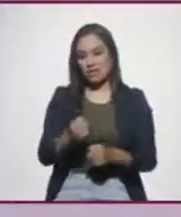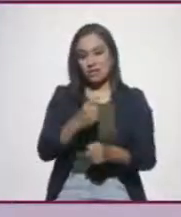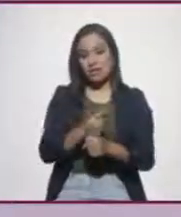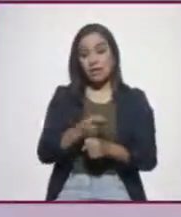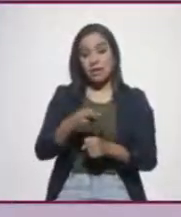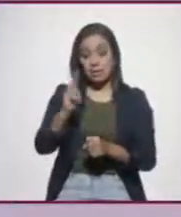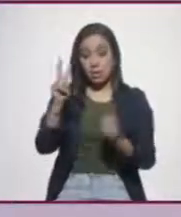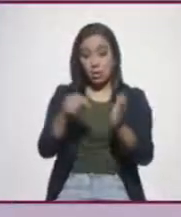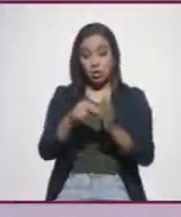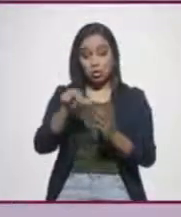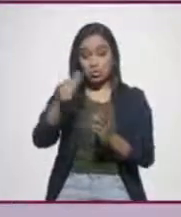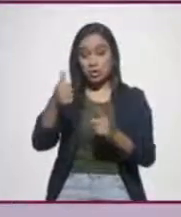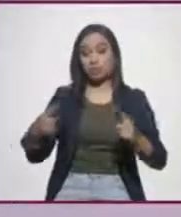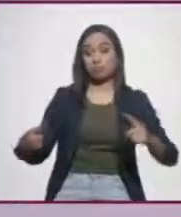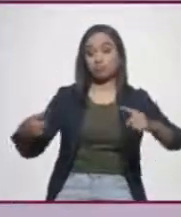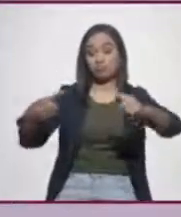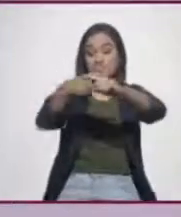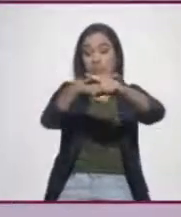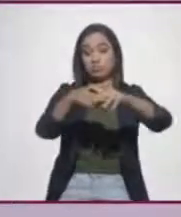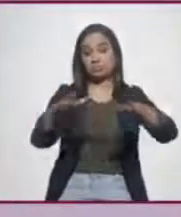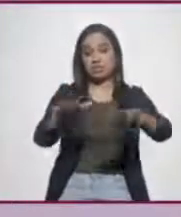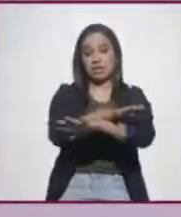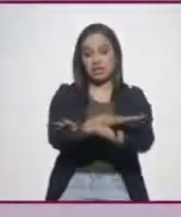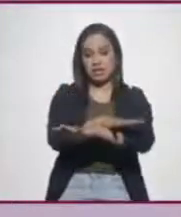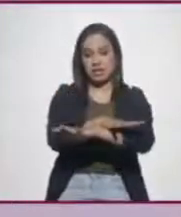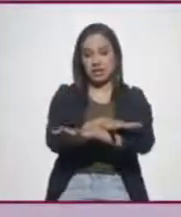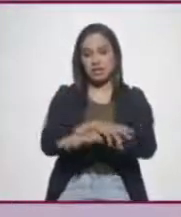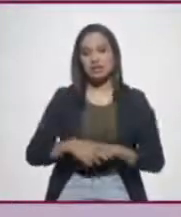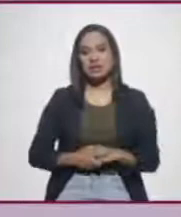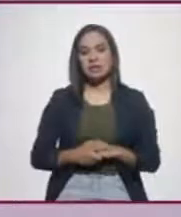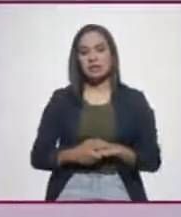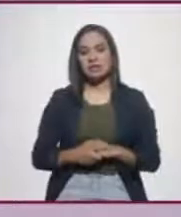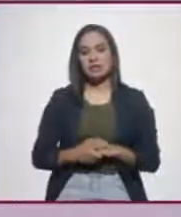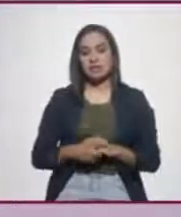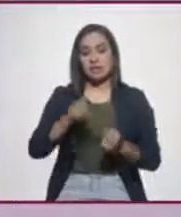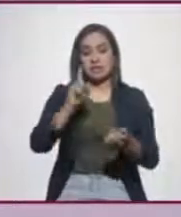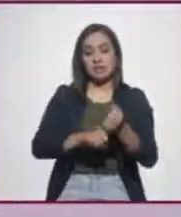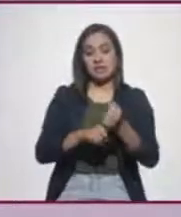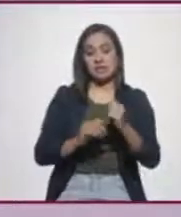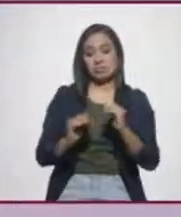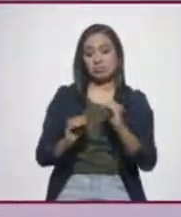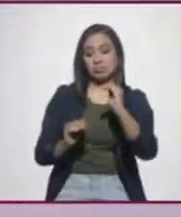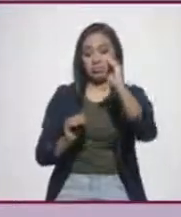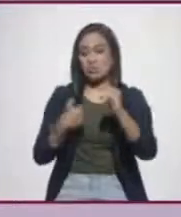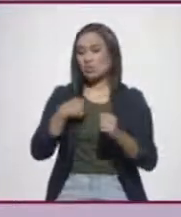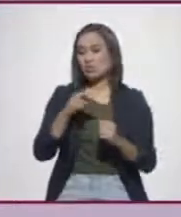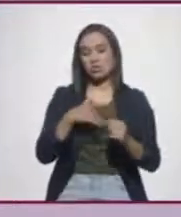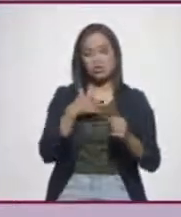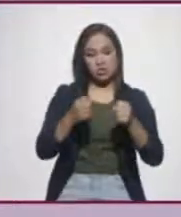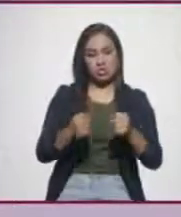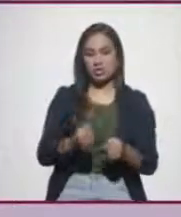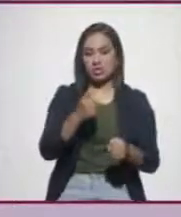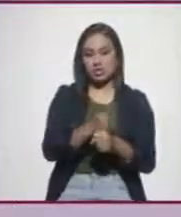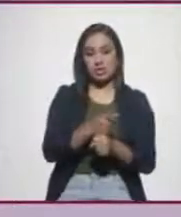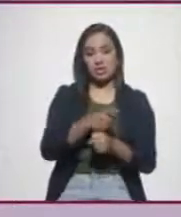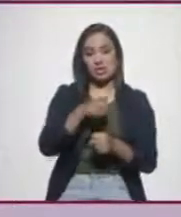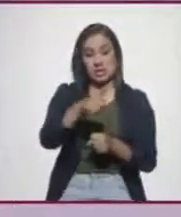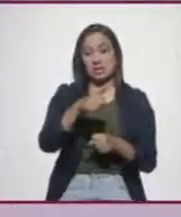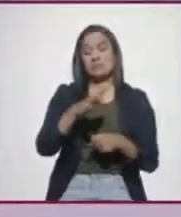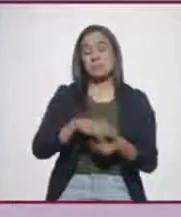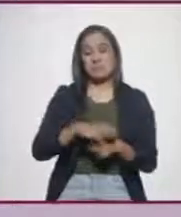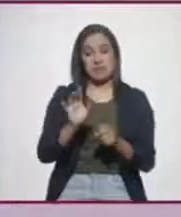del once se cruza, ya no cambia y va creciendo. Este de los los indicadores que te voy a mostrar, me parece que es de los más